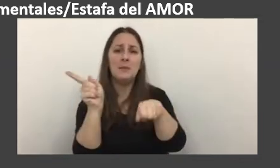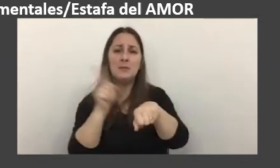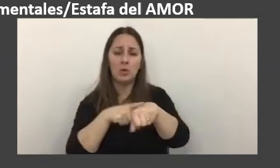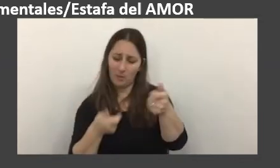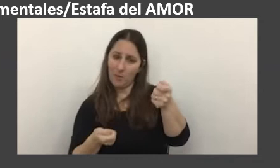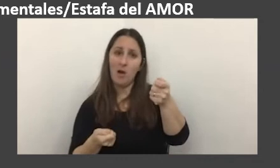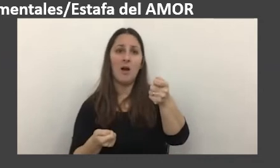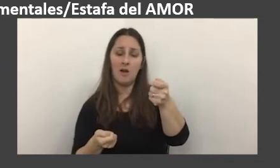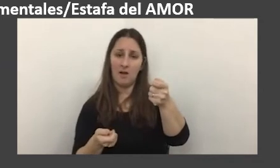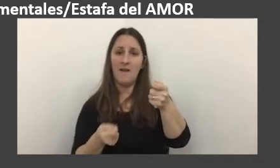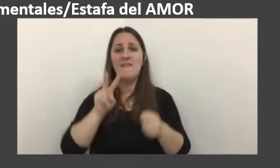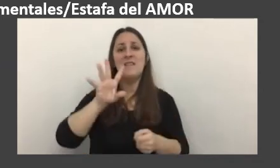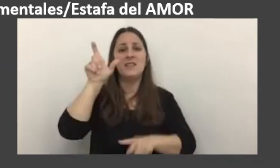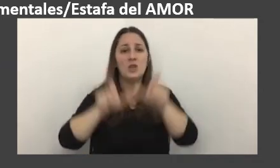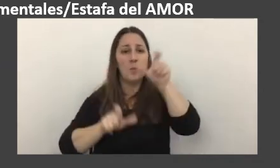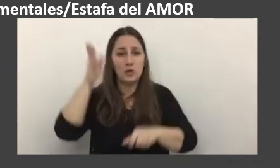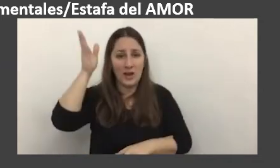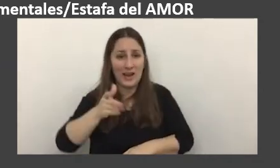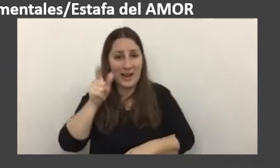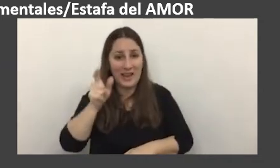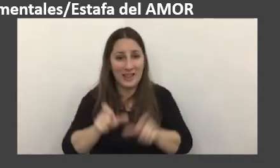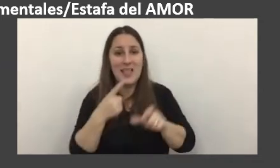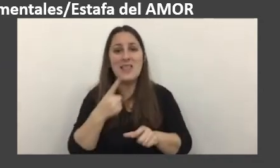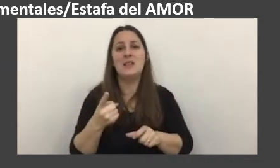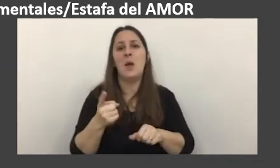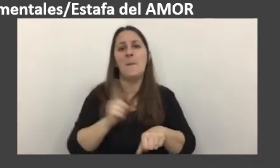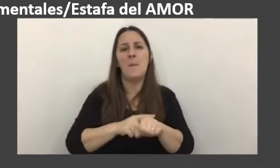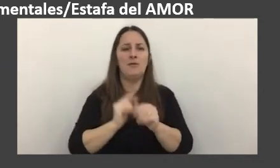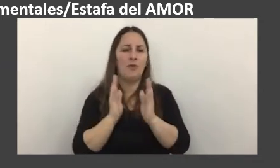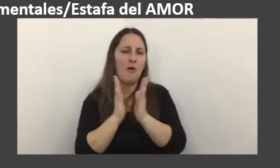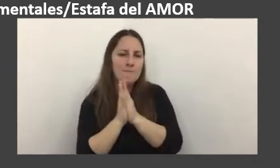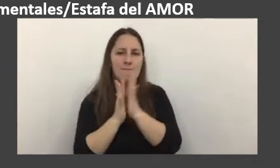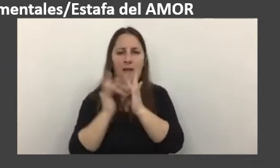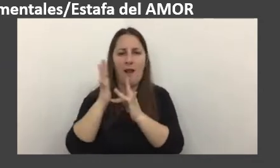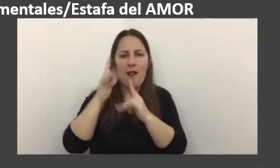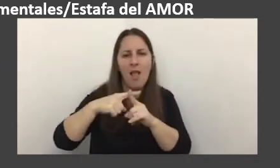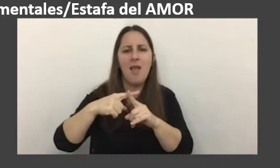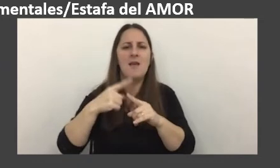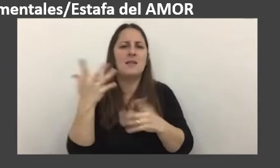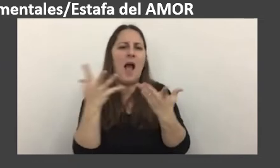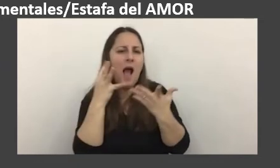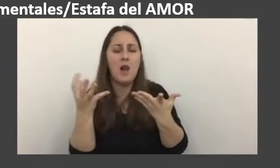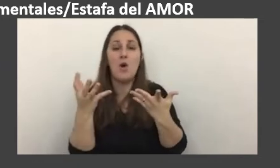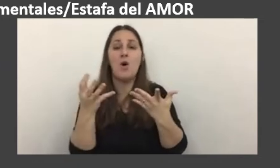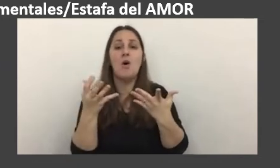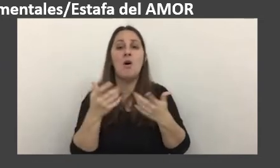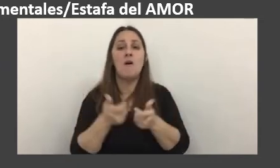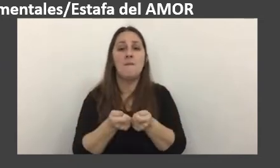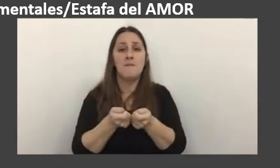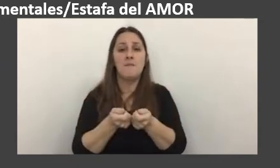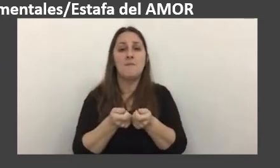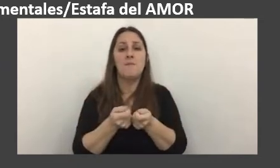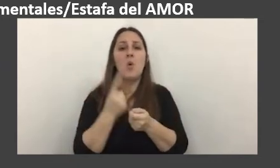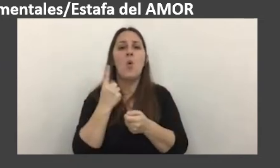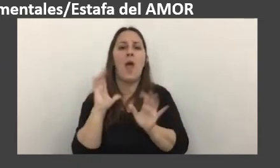el 25% de la gente nos dijo que cuando están en un rito religioso templo iglesia mira el teléfono por